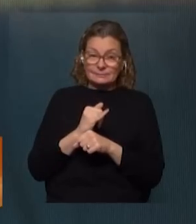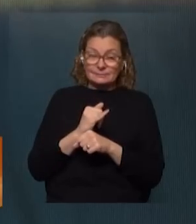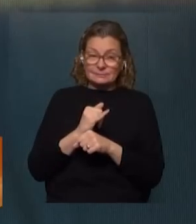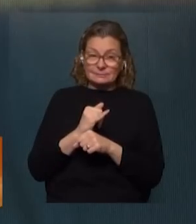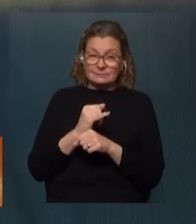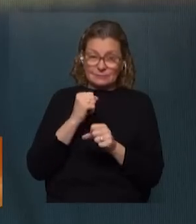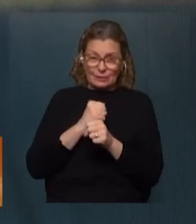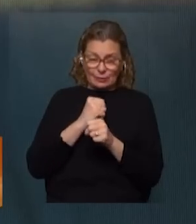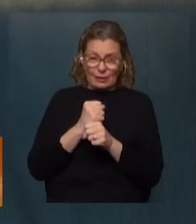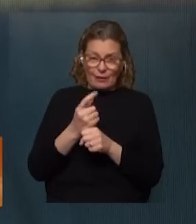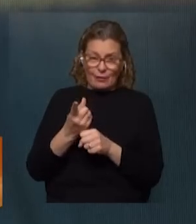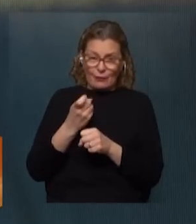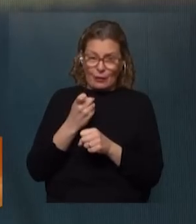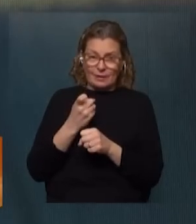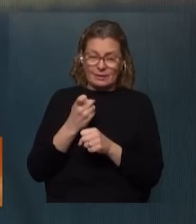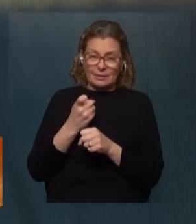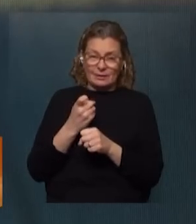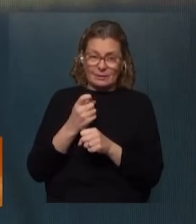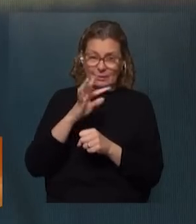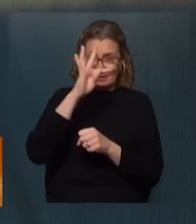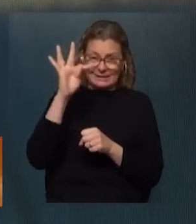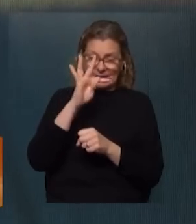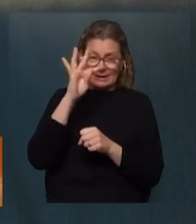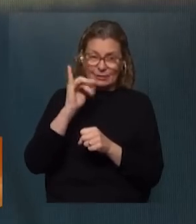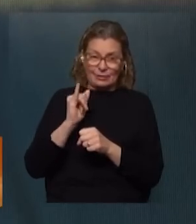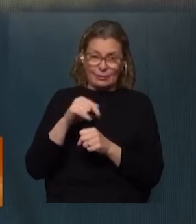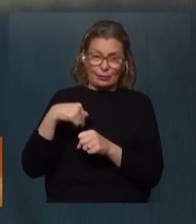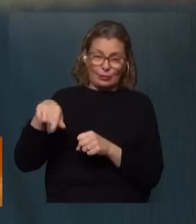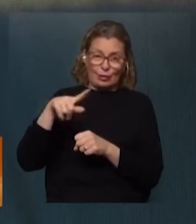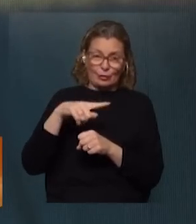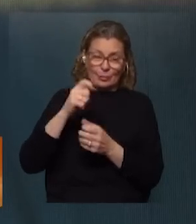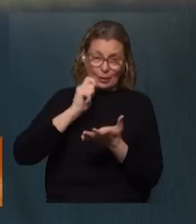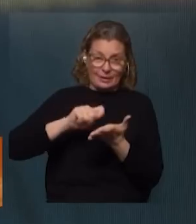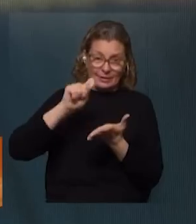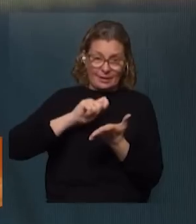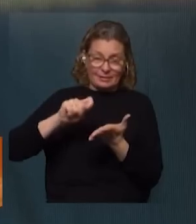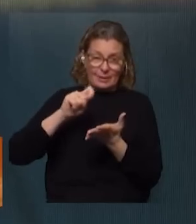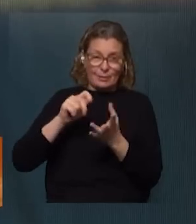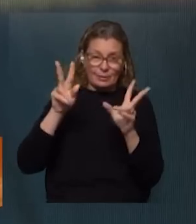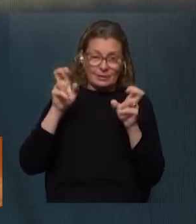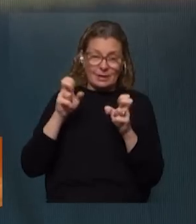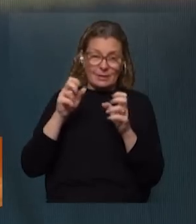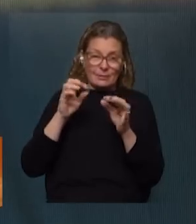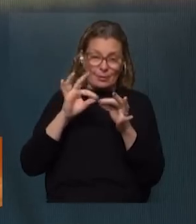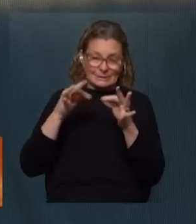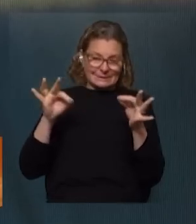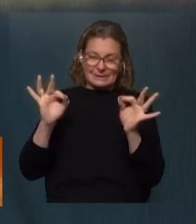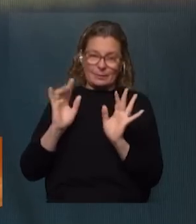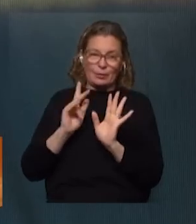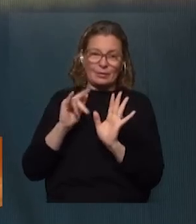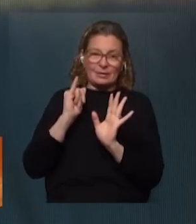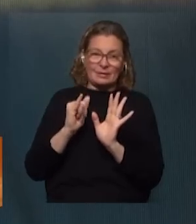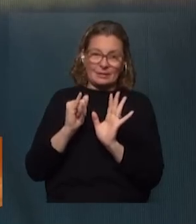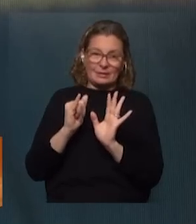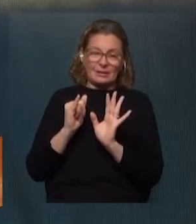un trabajo fuerte de tipo técnico no somos nosotros los que redactamos cuestiones jurisprudenciales si